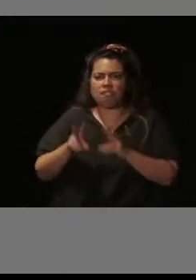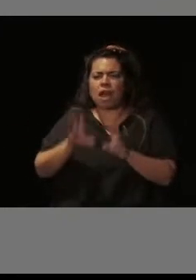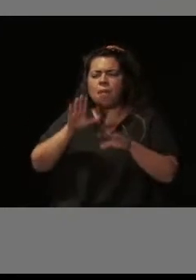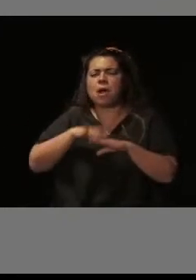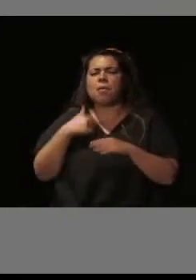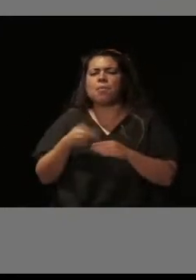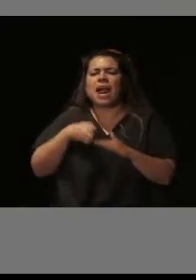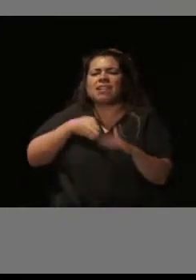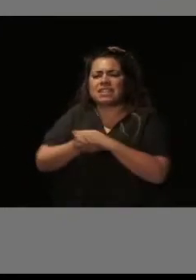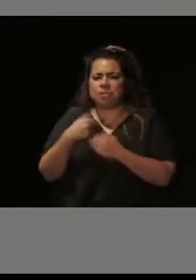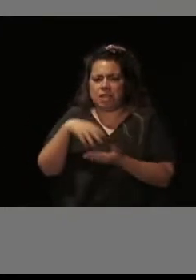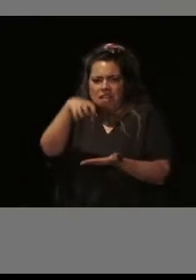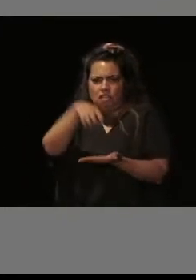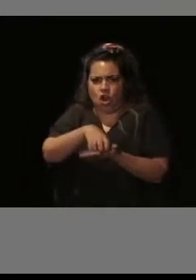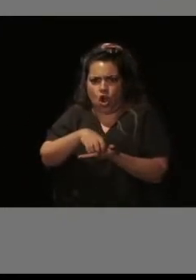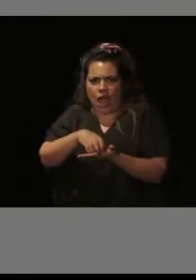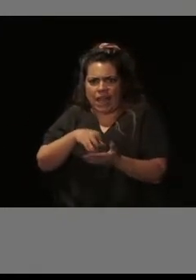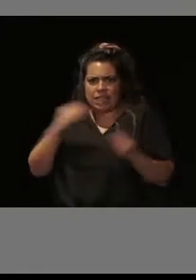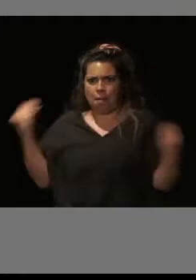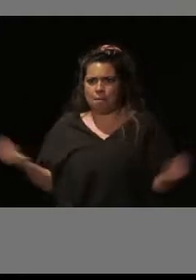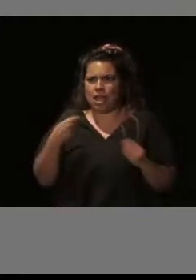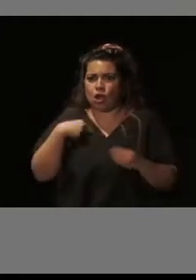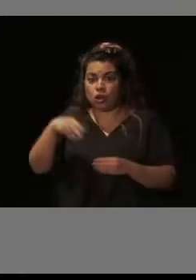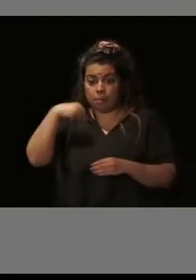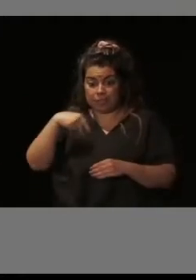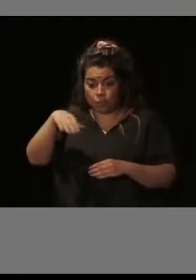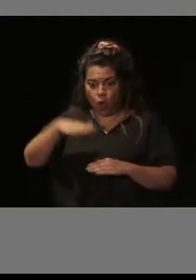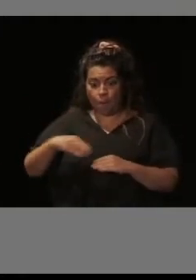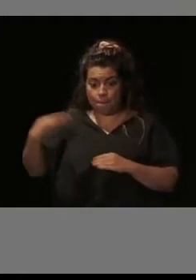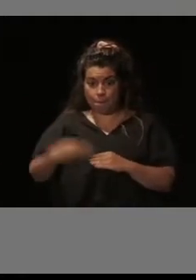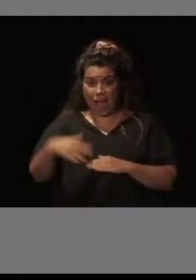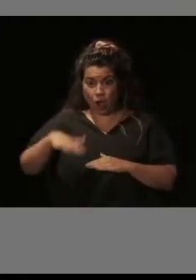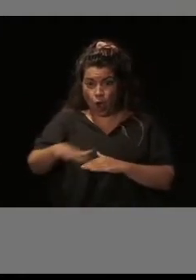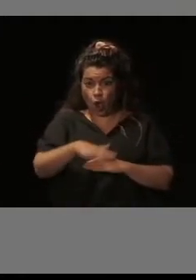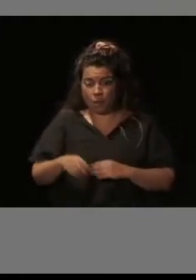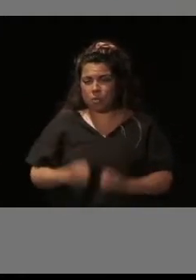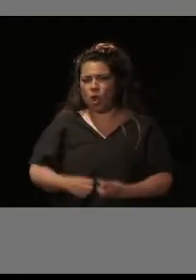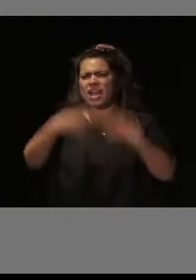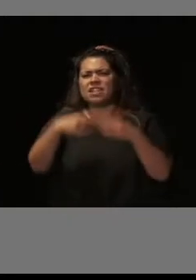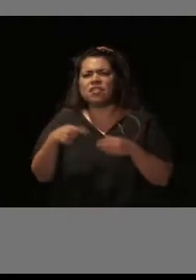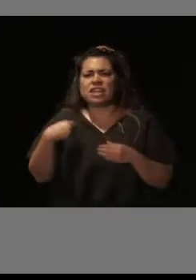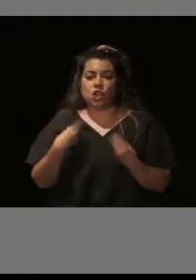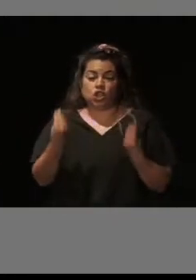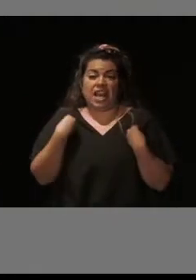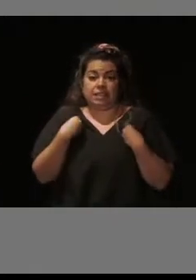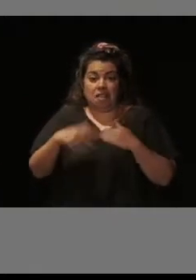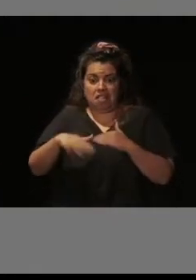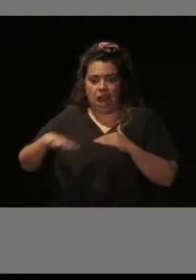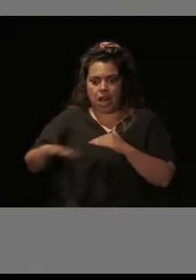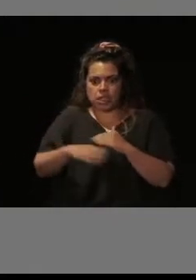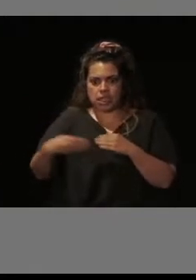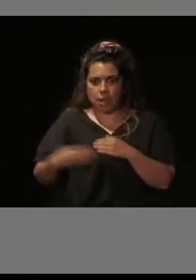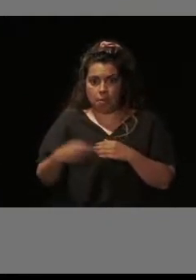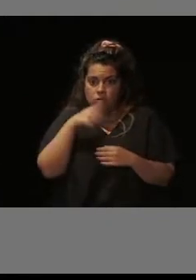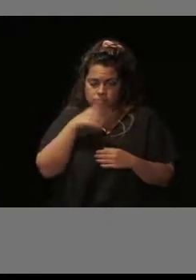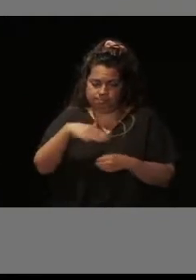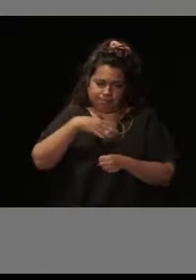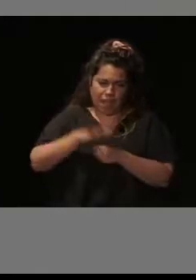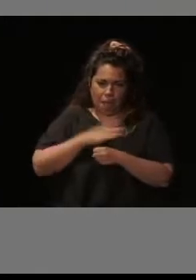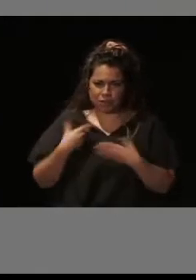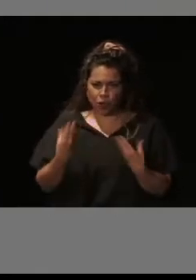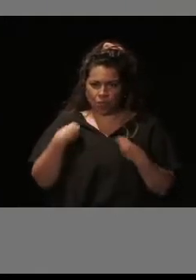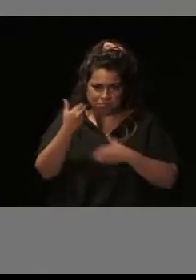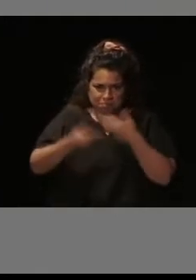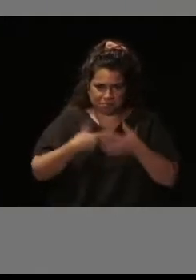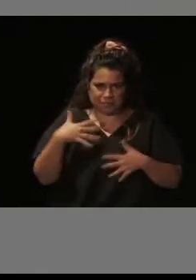accesibilidad de los locales que están situados en la planta baja de los edificios residenciales, eso sí que es nuestro ámbito de actuación, pero